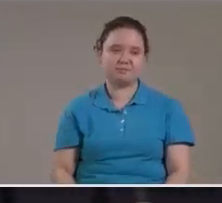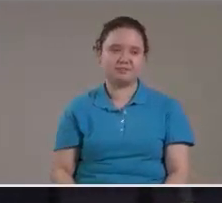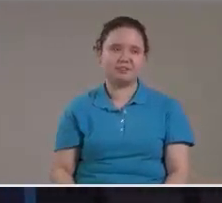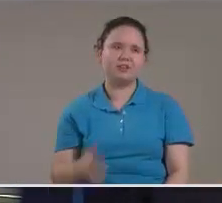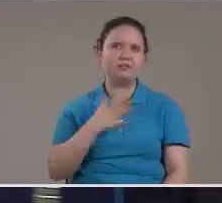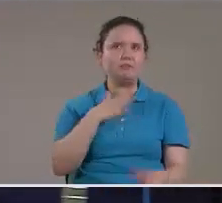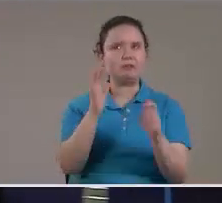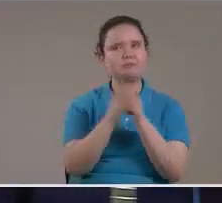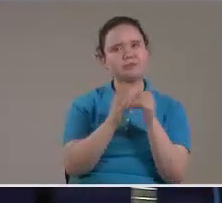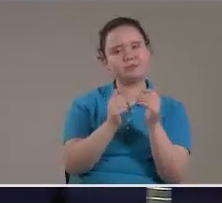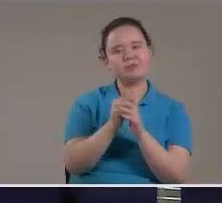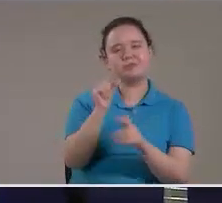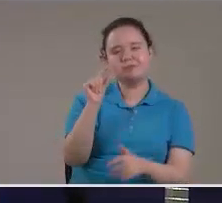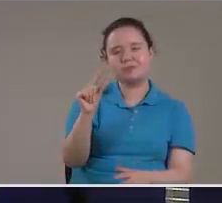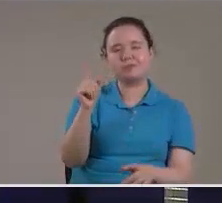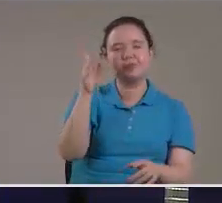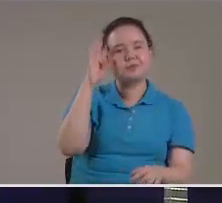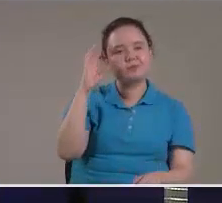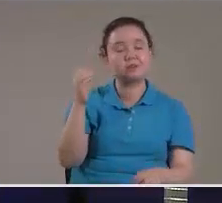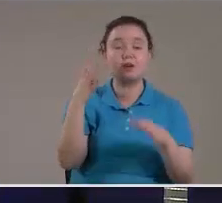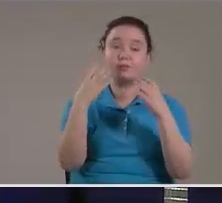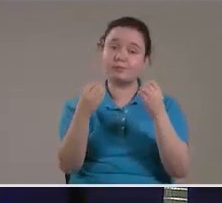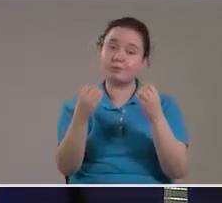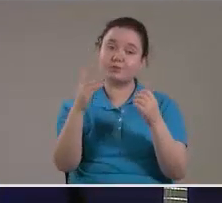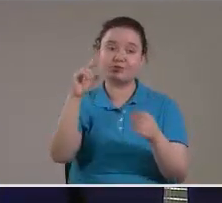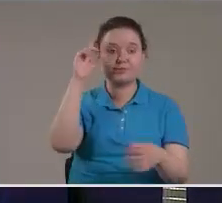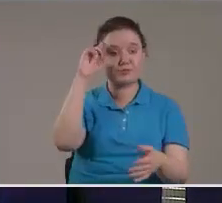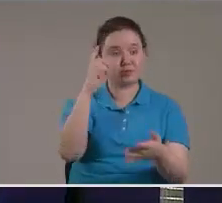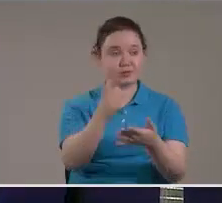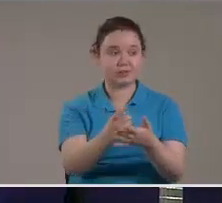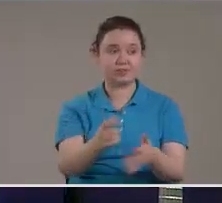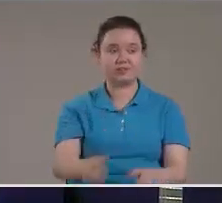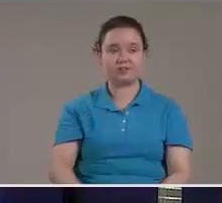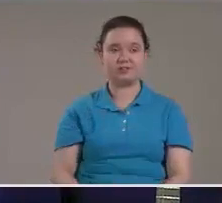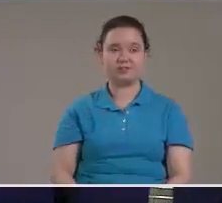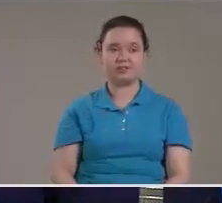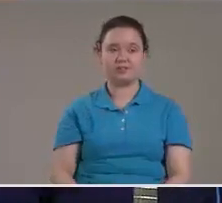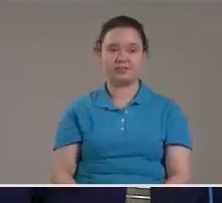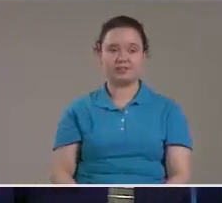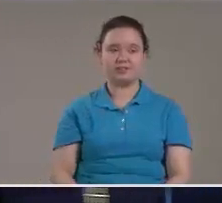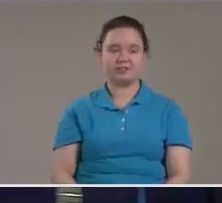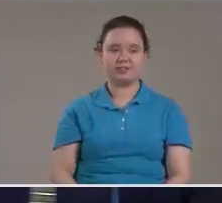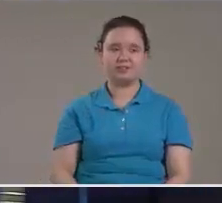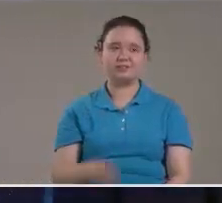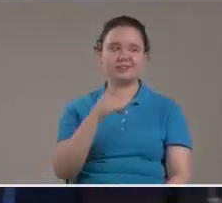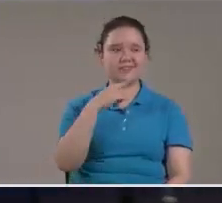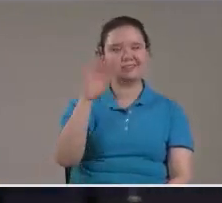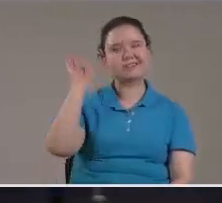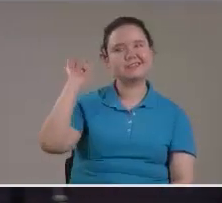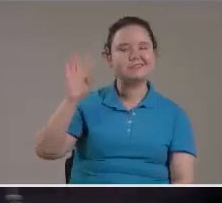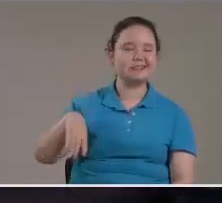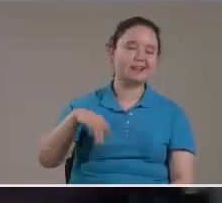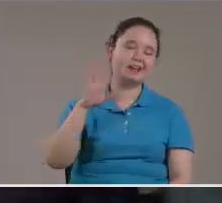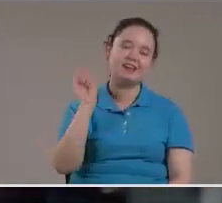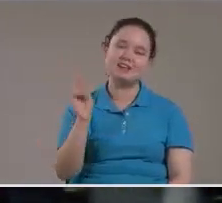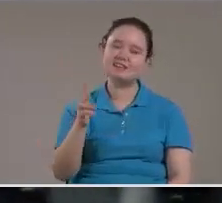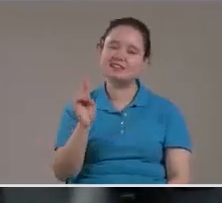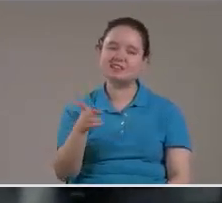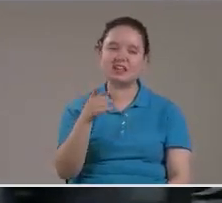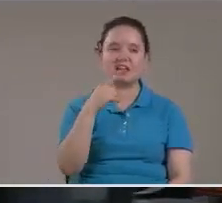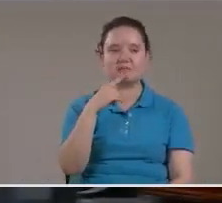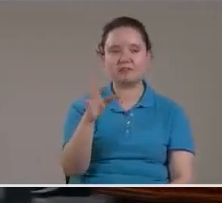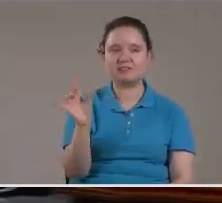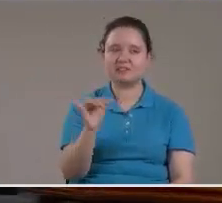Me preocupa un poco Porque muchos No lo creen Y dicen Ay charas Así están diciendo Desde que mi